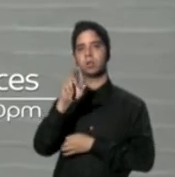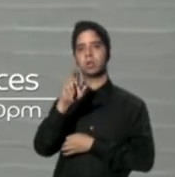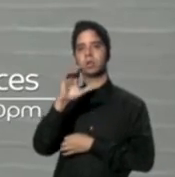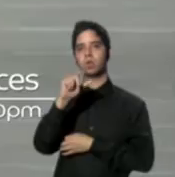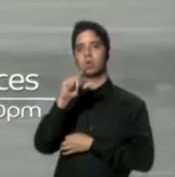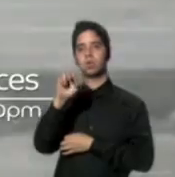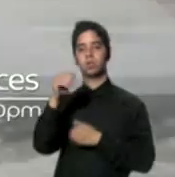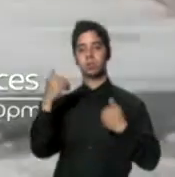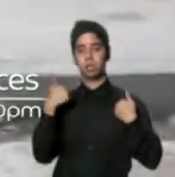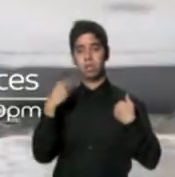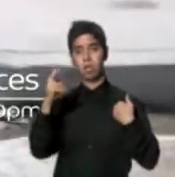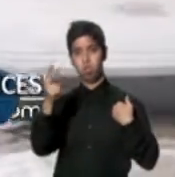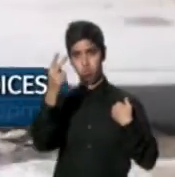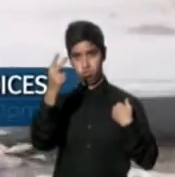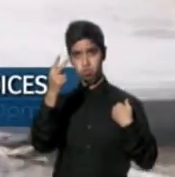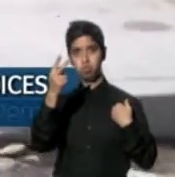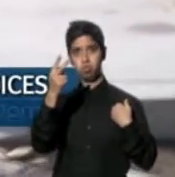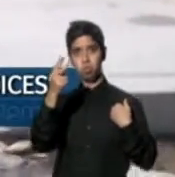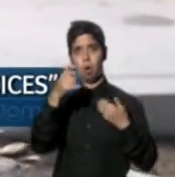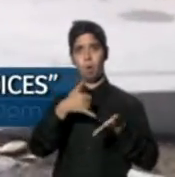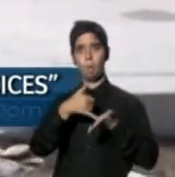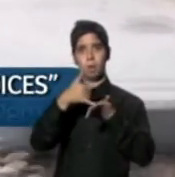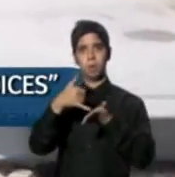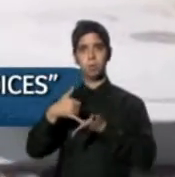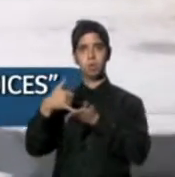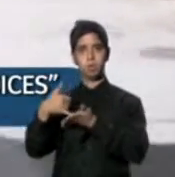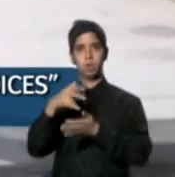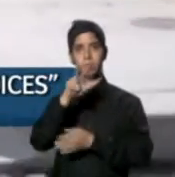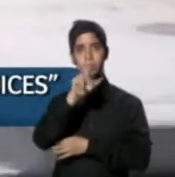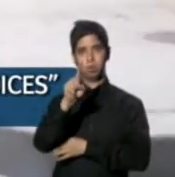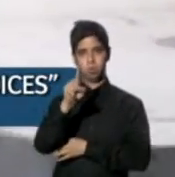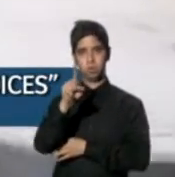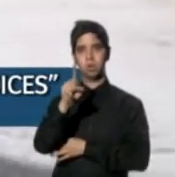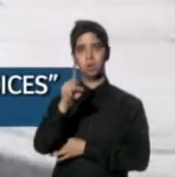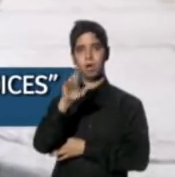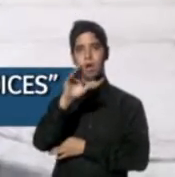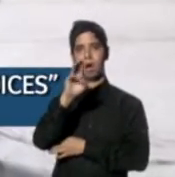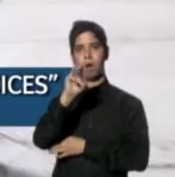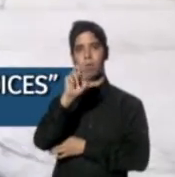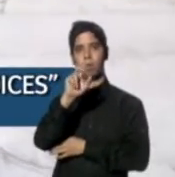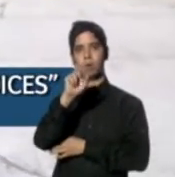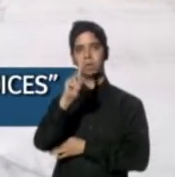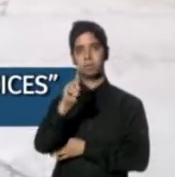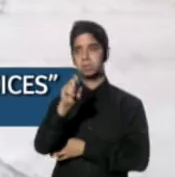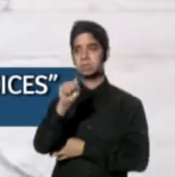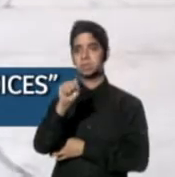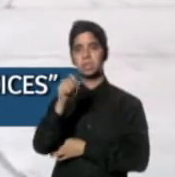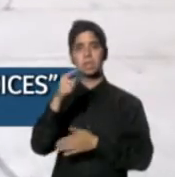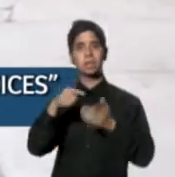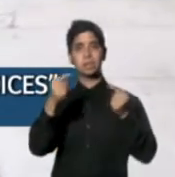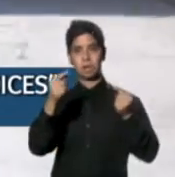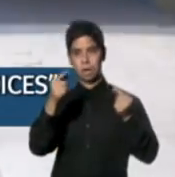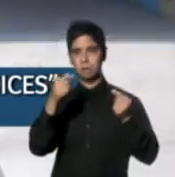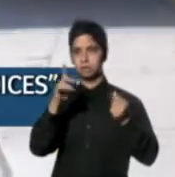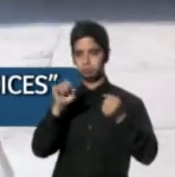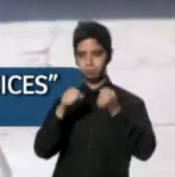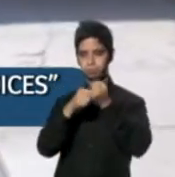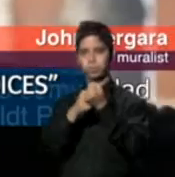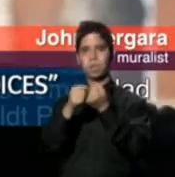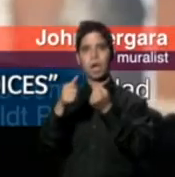nominaciones para la edición número 31 de los Imagen Awards, premios que resaltan al talento latinoamericano en los Estados Unidos.